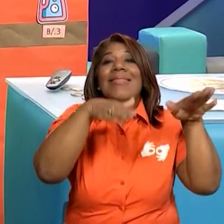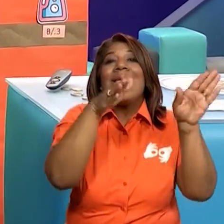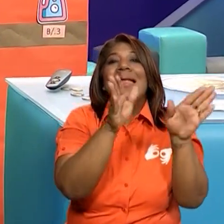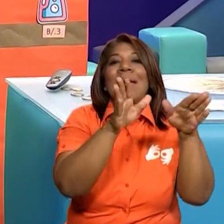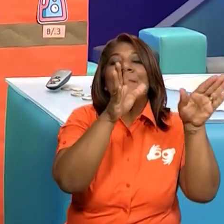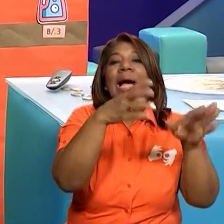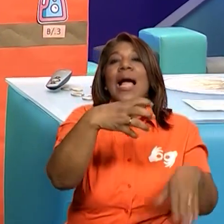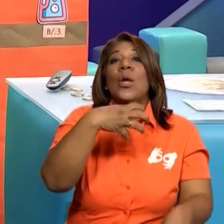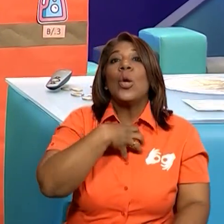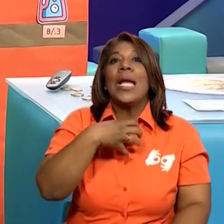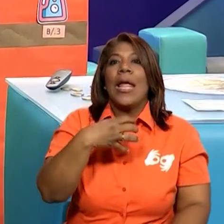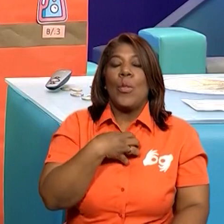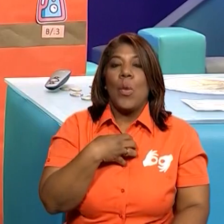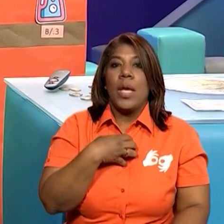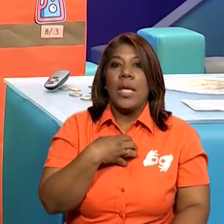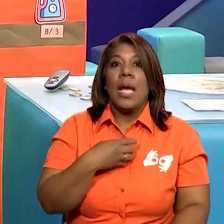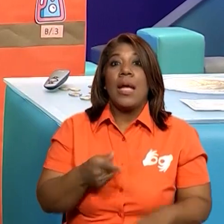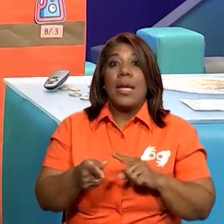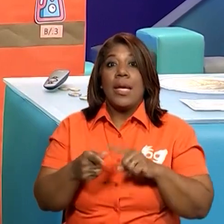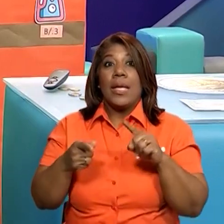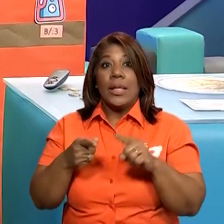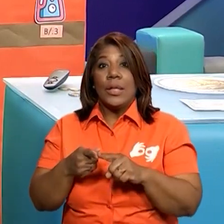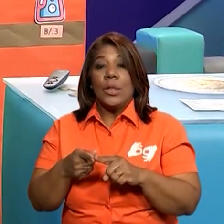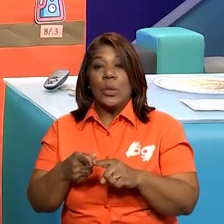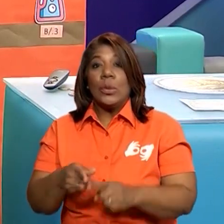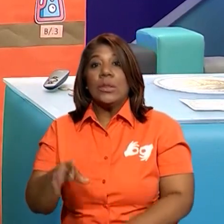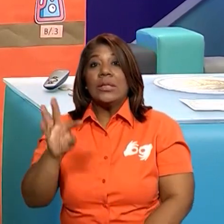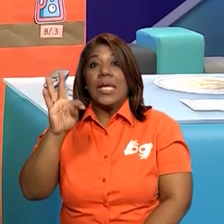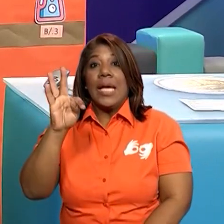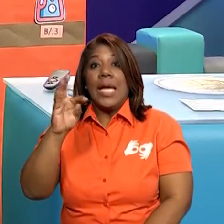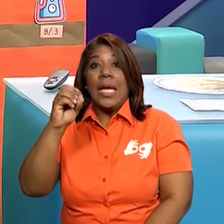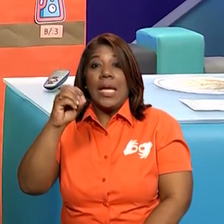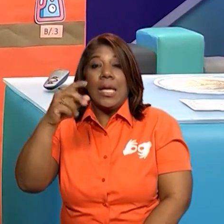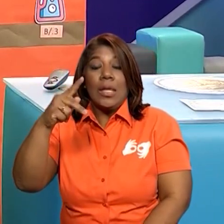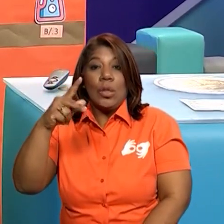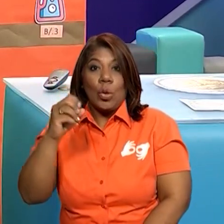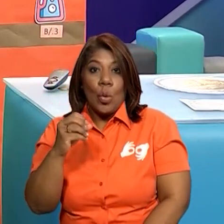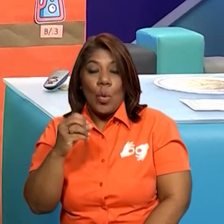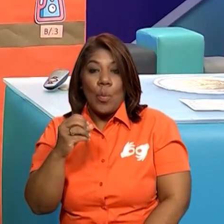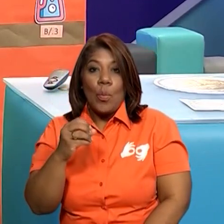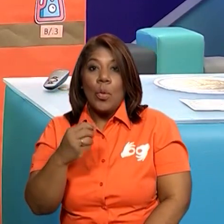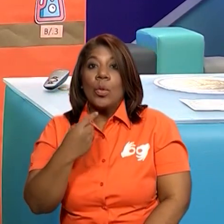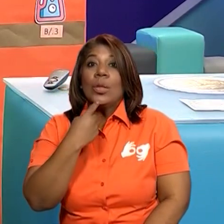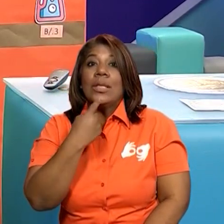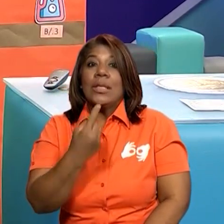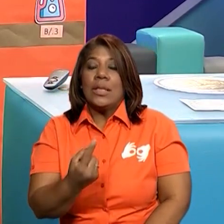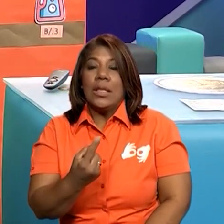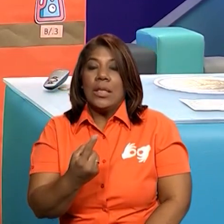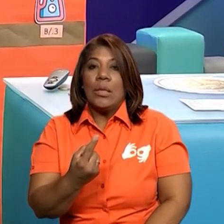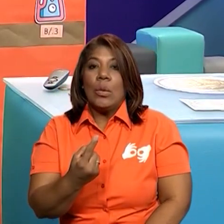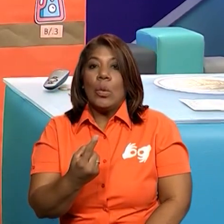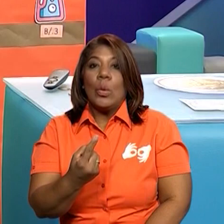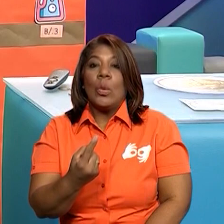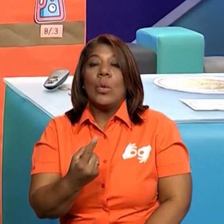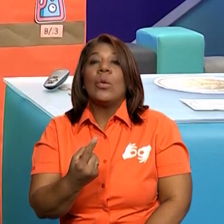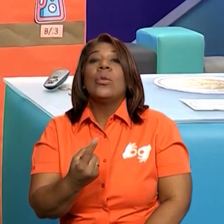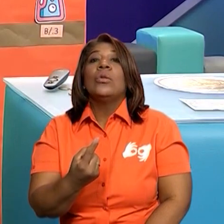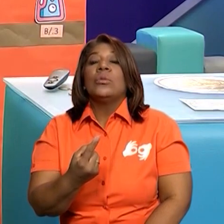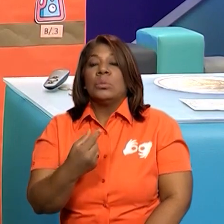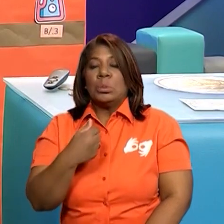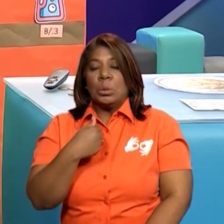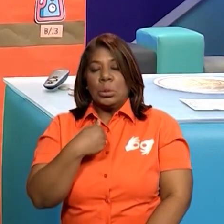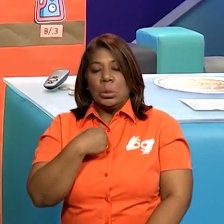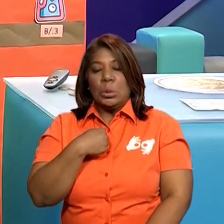Entonces el Topo le resultó más fácil contarle a la liebre